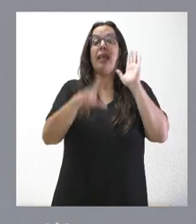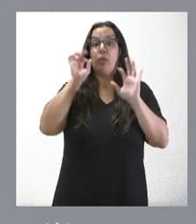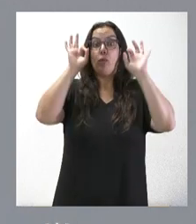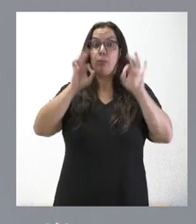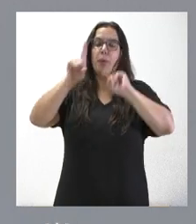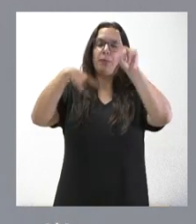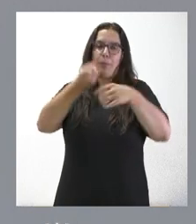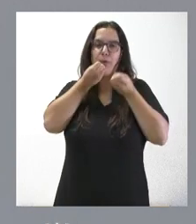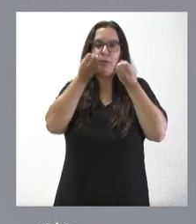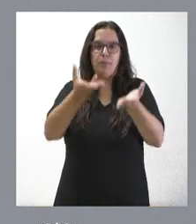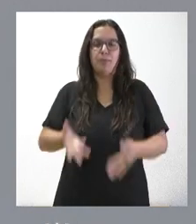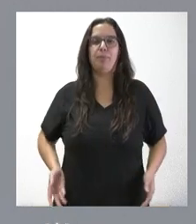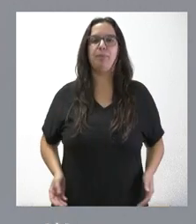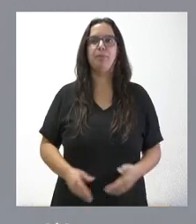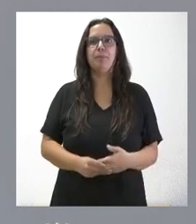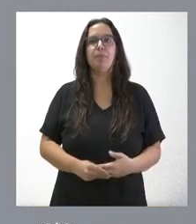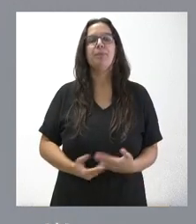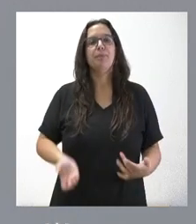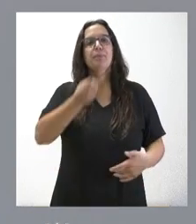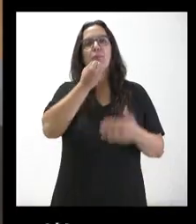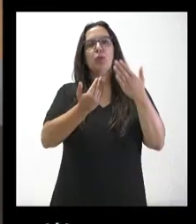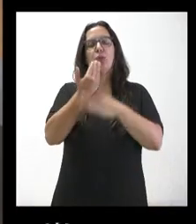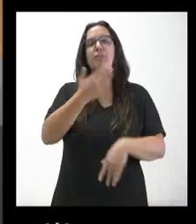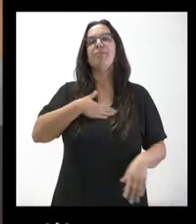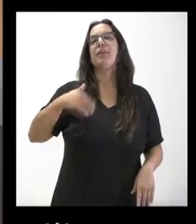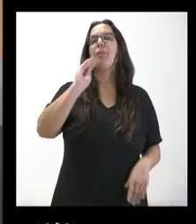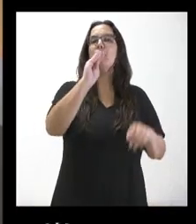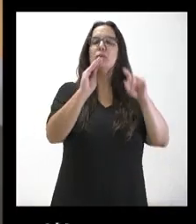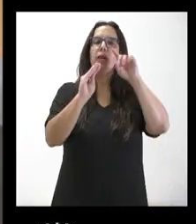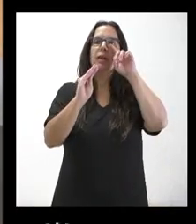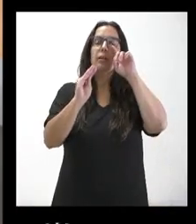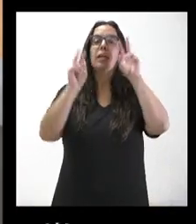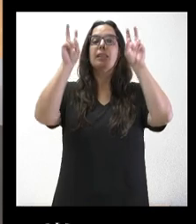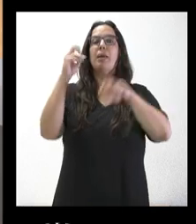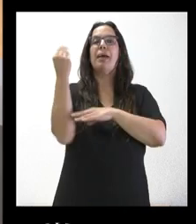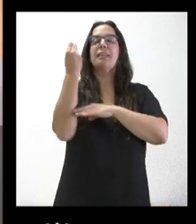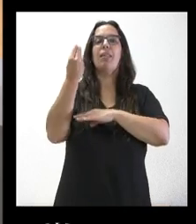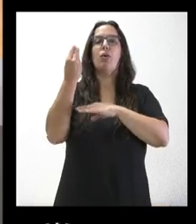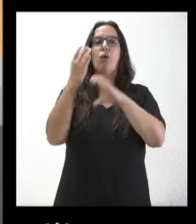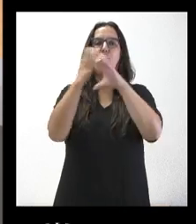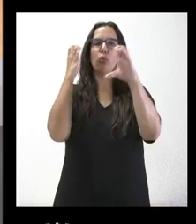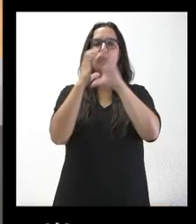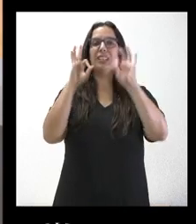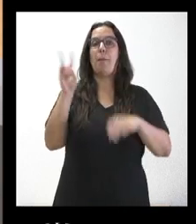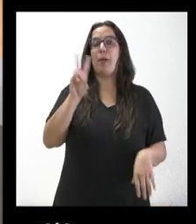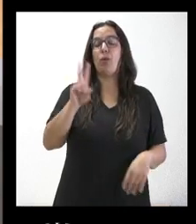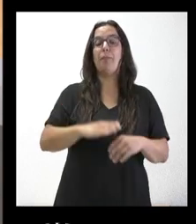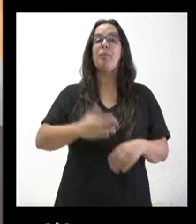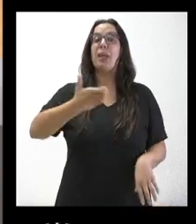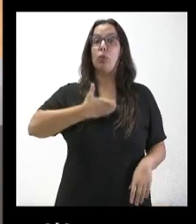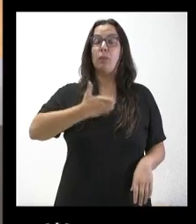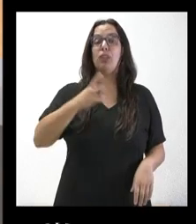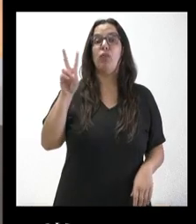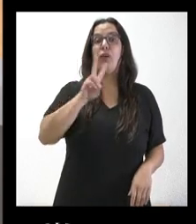comunicaremos. Sí, buenos días. Quería preguntarle sobre la estación de autobuses de Valladolid. El Ayuntamiento de Valladolid ha